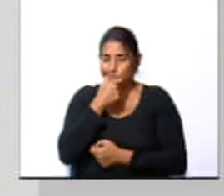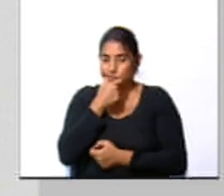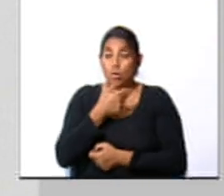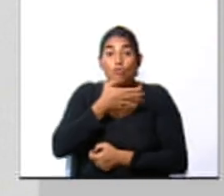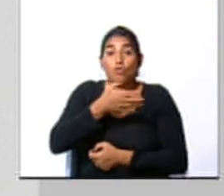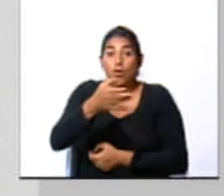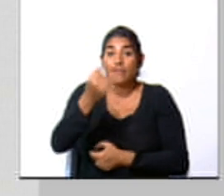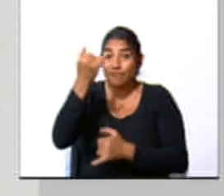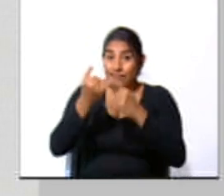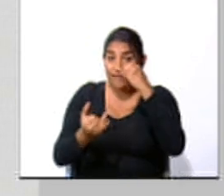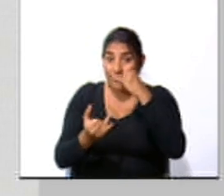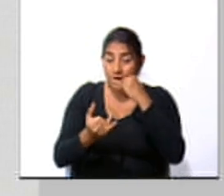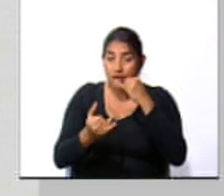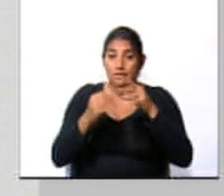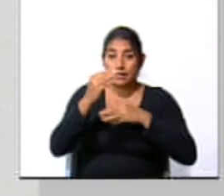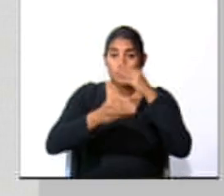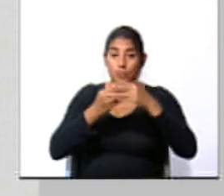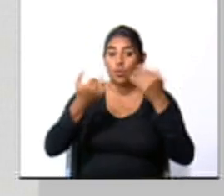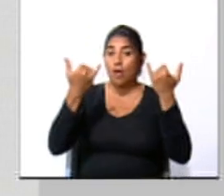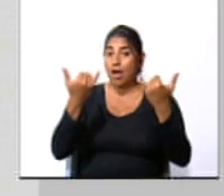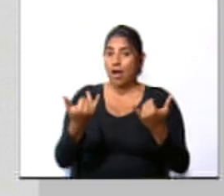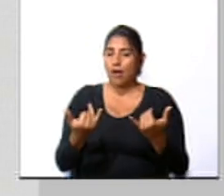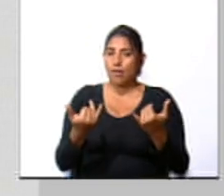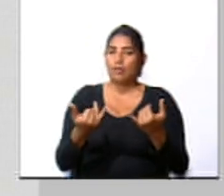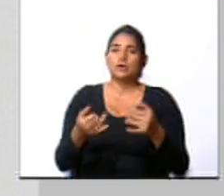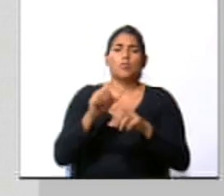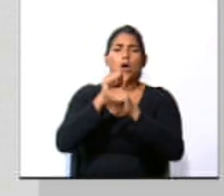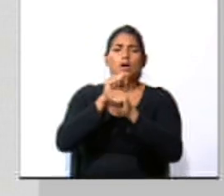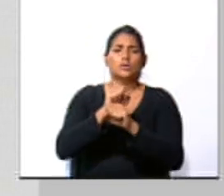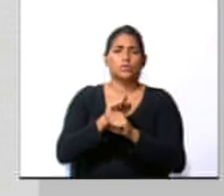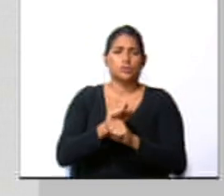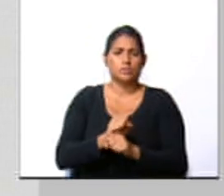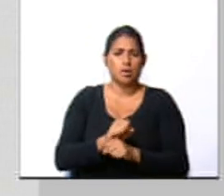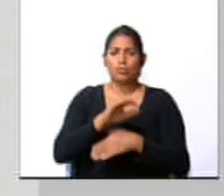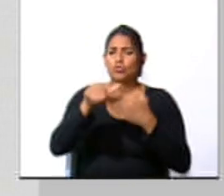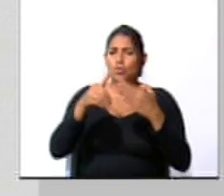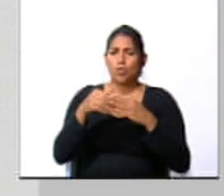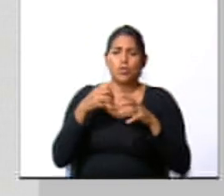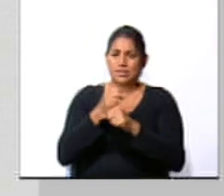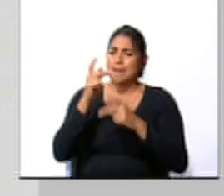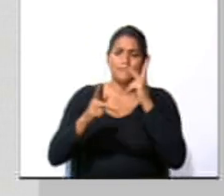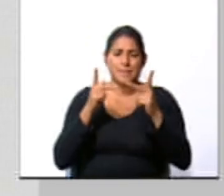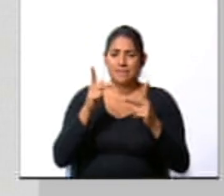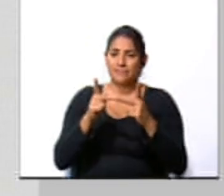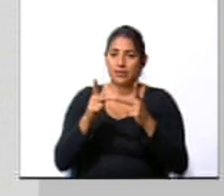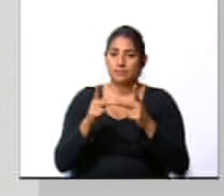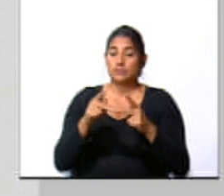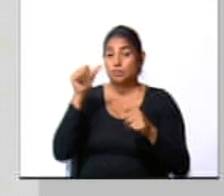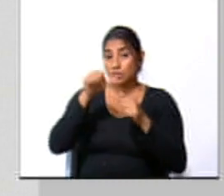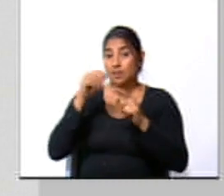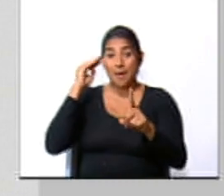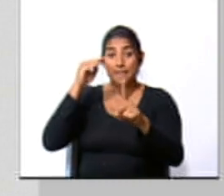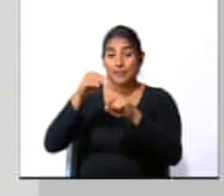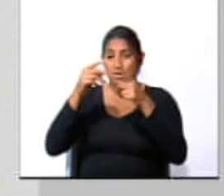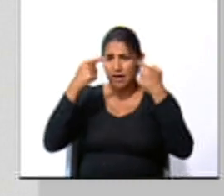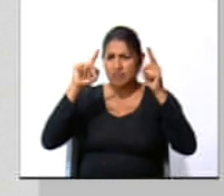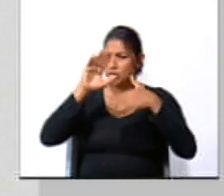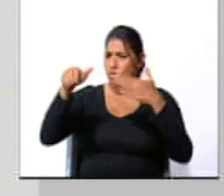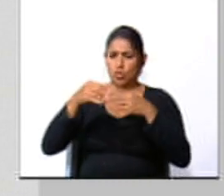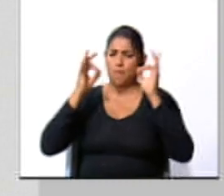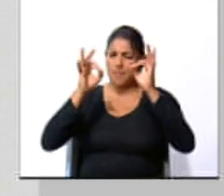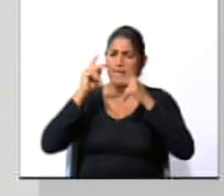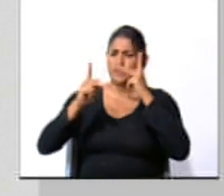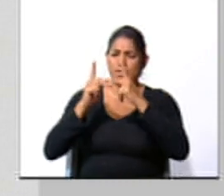consejo final. En el mundo de hoy, estamos muy acostumbrados a que todo nos salga bien. Nuestra meta es el éxito en todo.